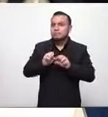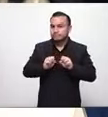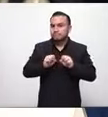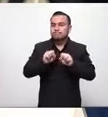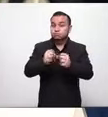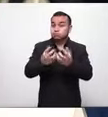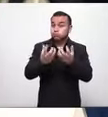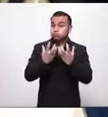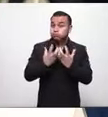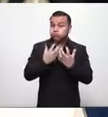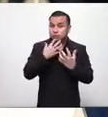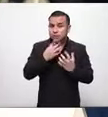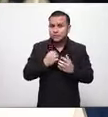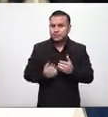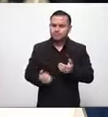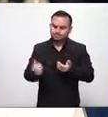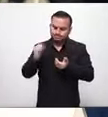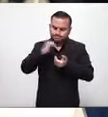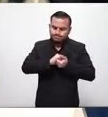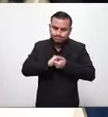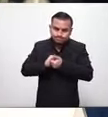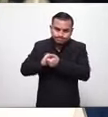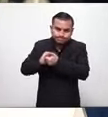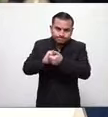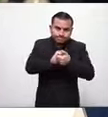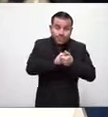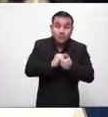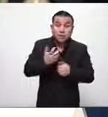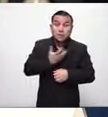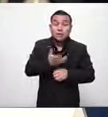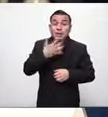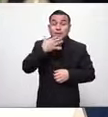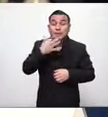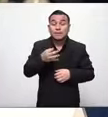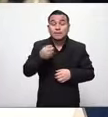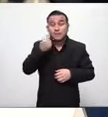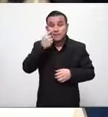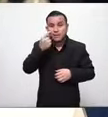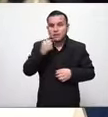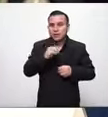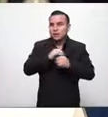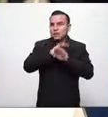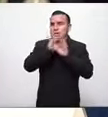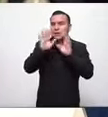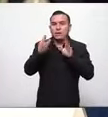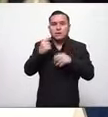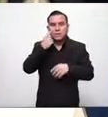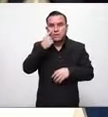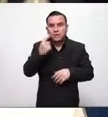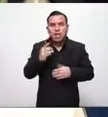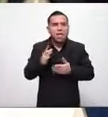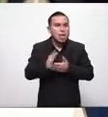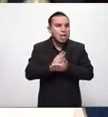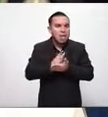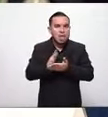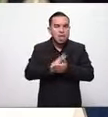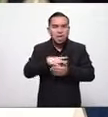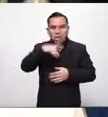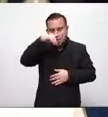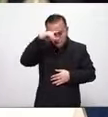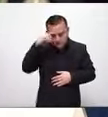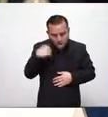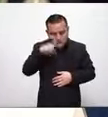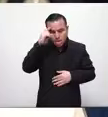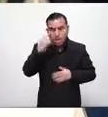y uniéndome al esfuerzo yo no soy parte de la comisión política pero cada vez que he sido convocada aquí a casa